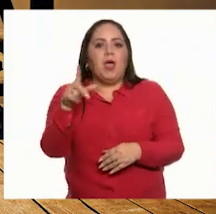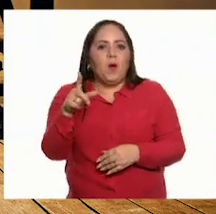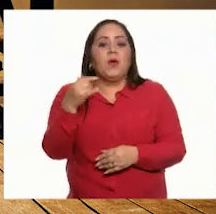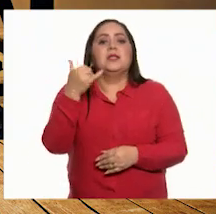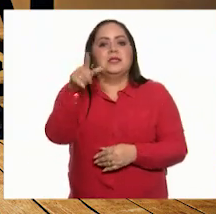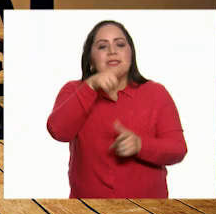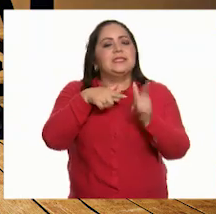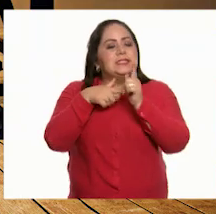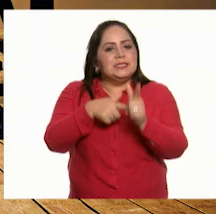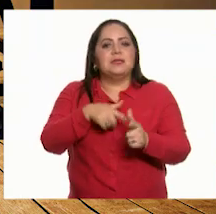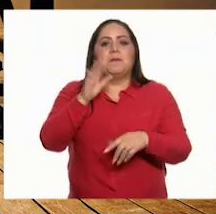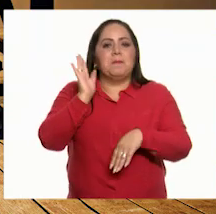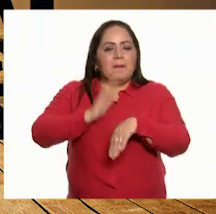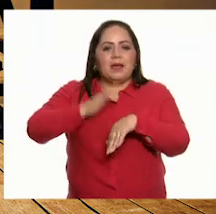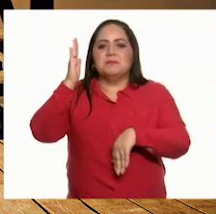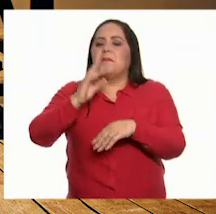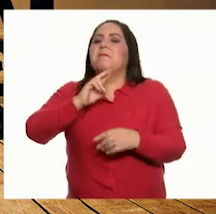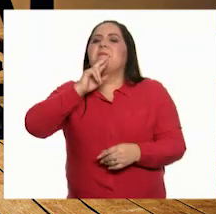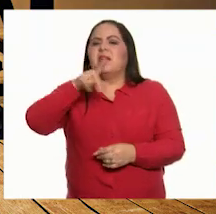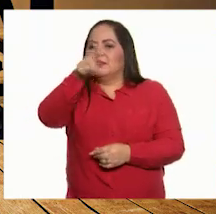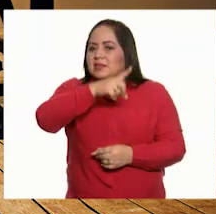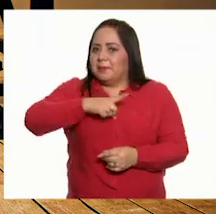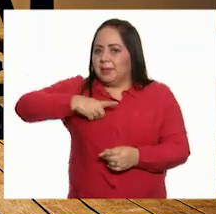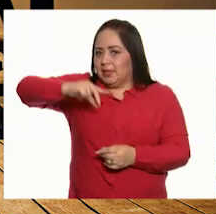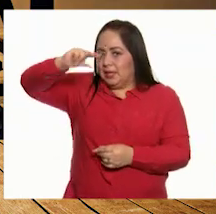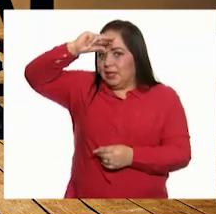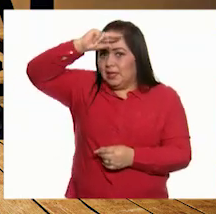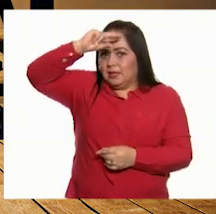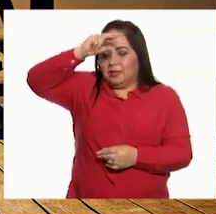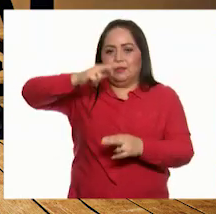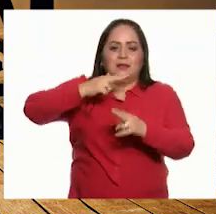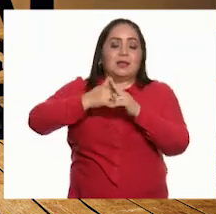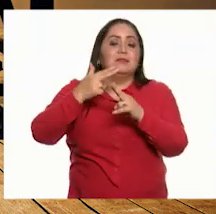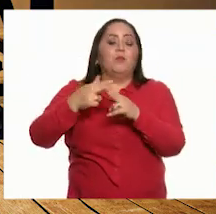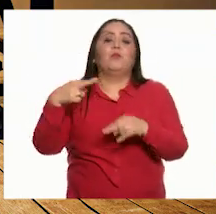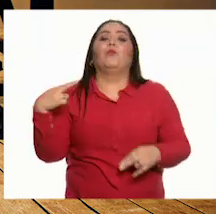y sigan siendo cada día más inteligentes. Hasta pronto.